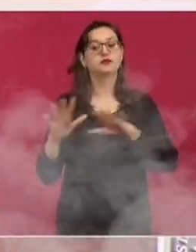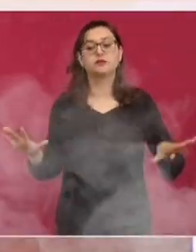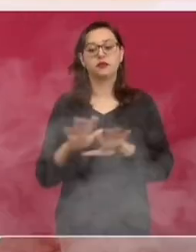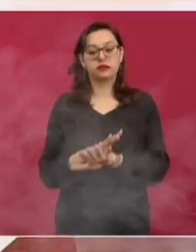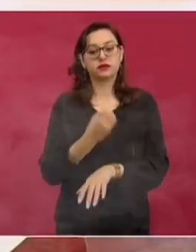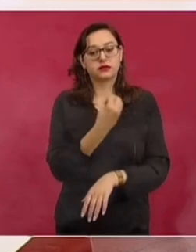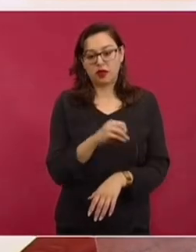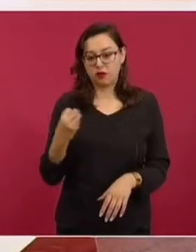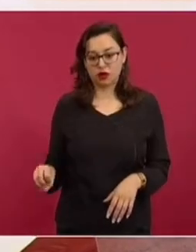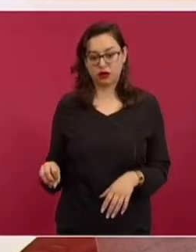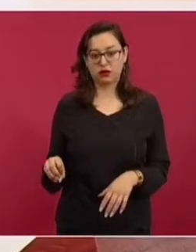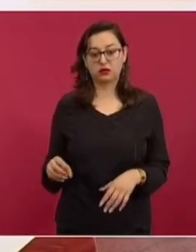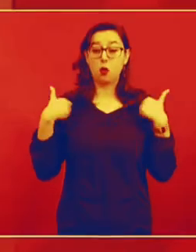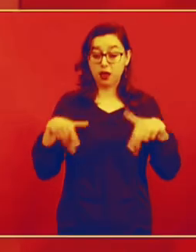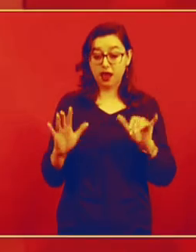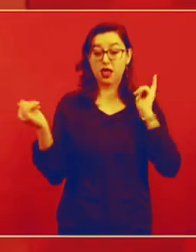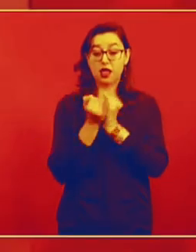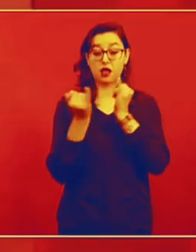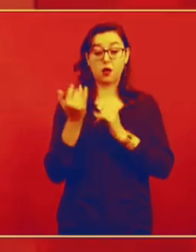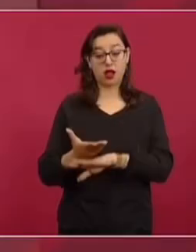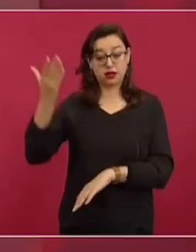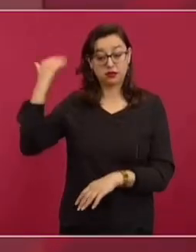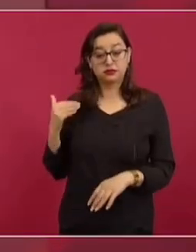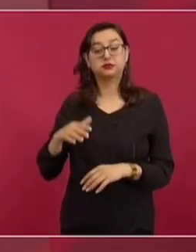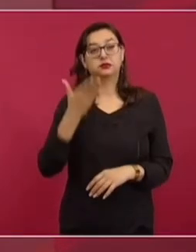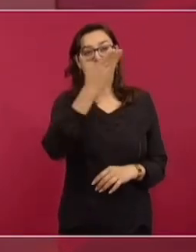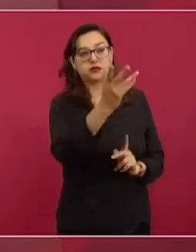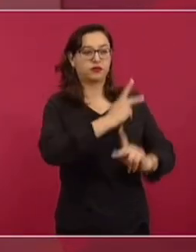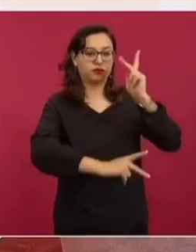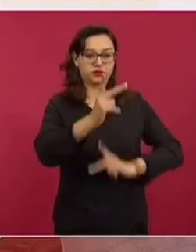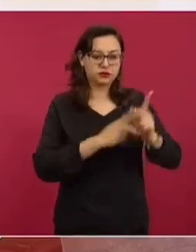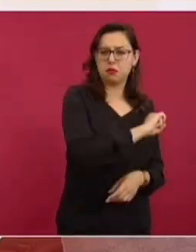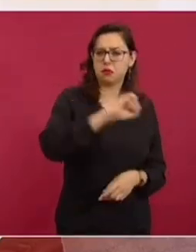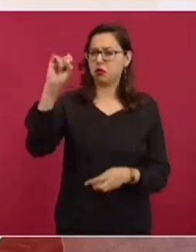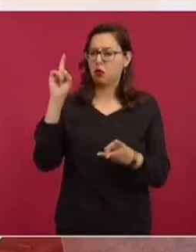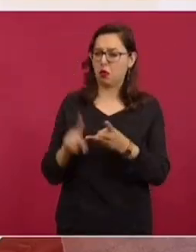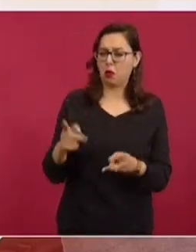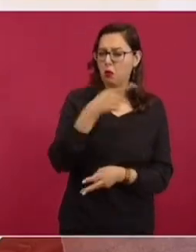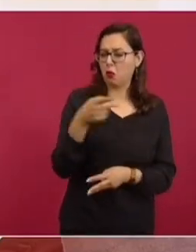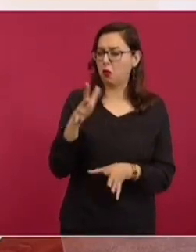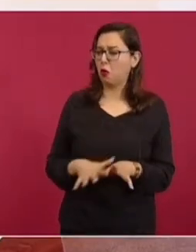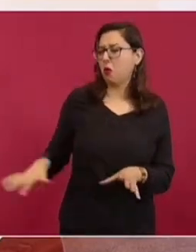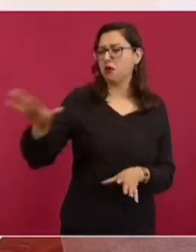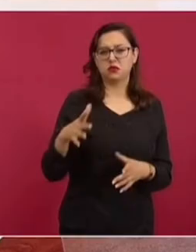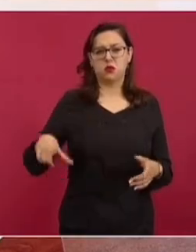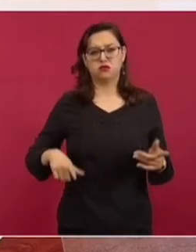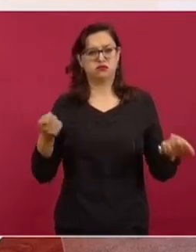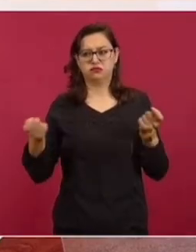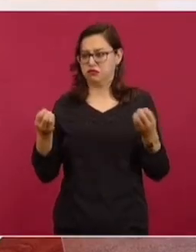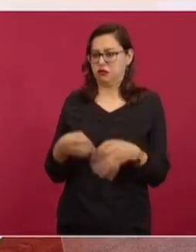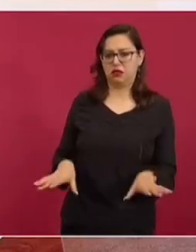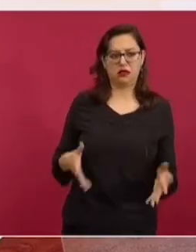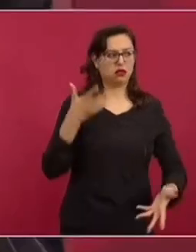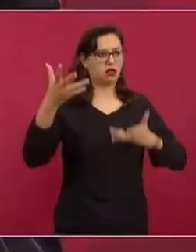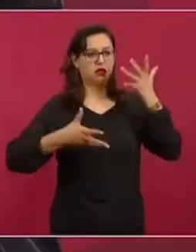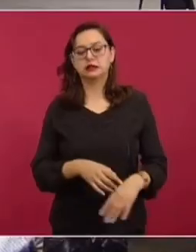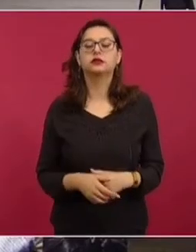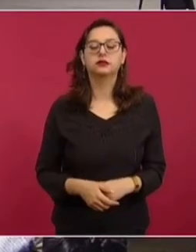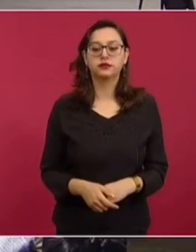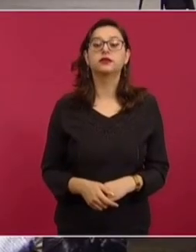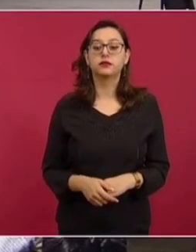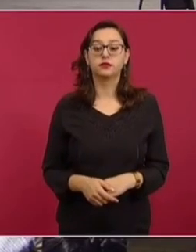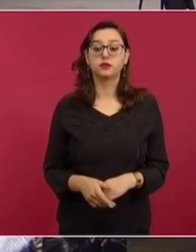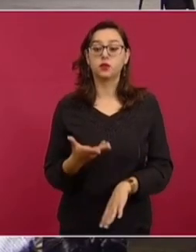endeudados. Con inflación, con más pobreza, con ingobernabilidad. Porque la gente ya no aguantaba.